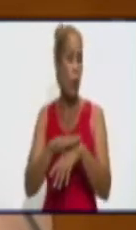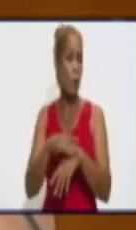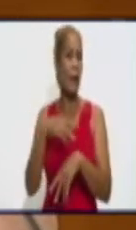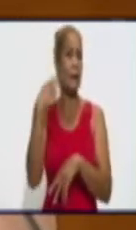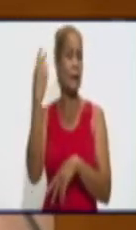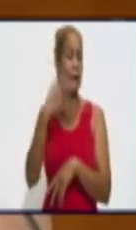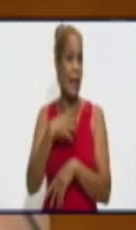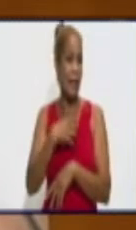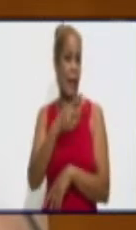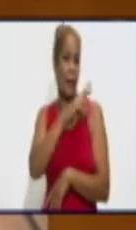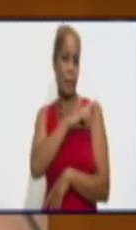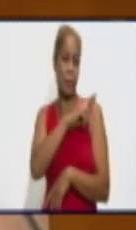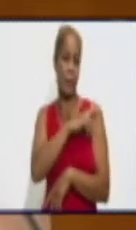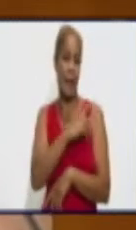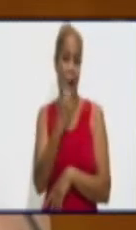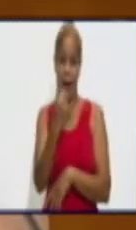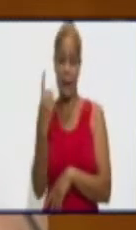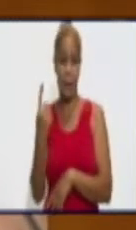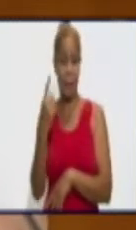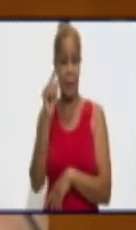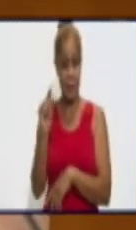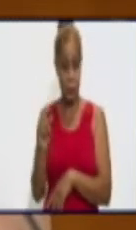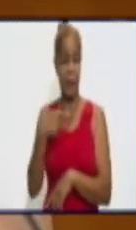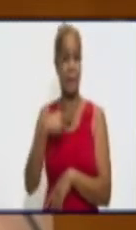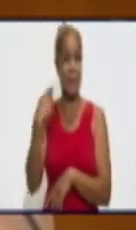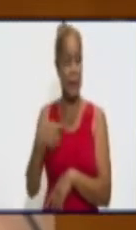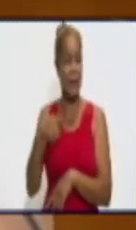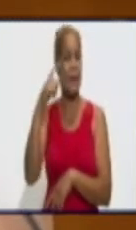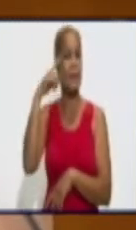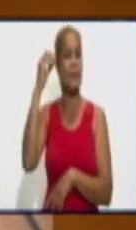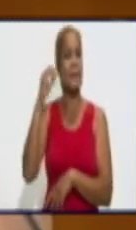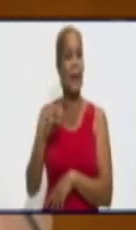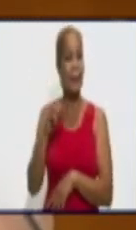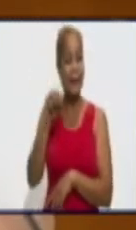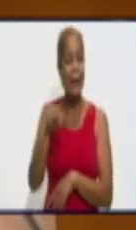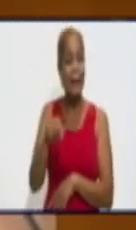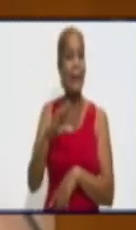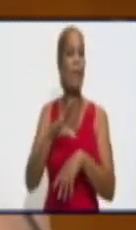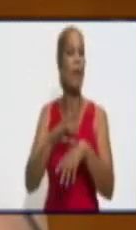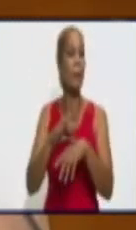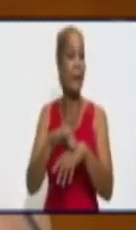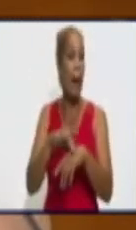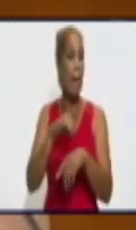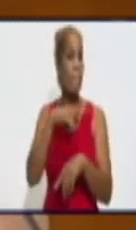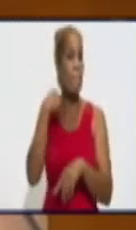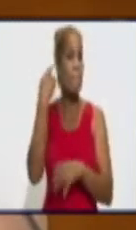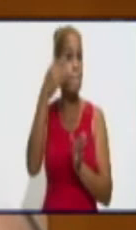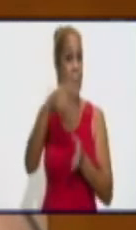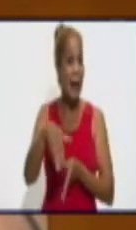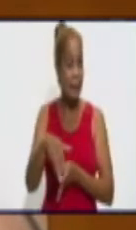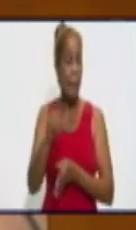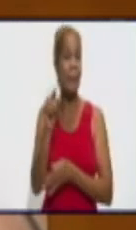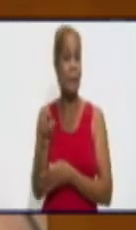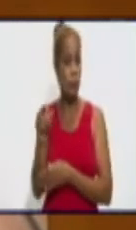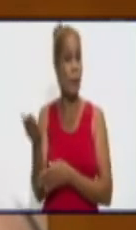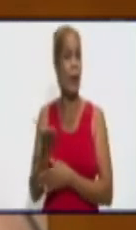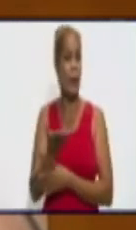no interioriza, que esta es una enfermedad que mata y es de muy fácil diseminación.